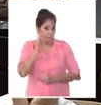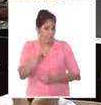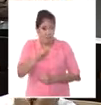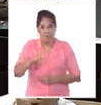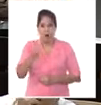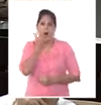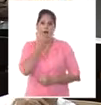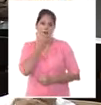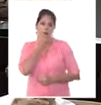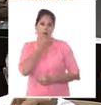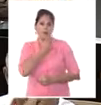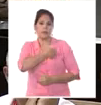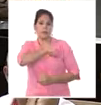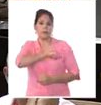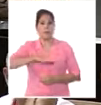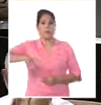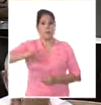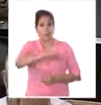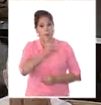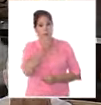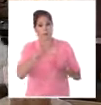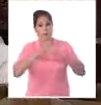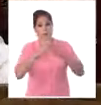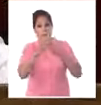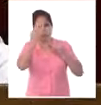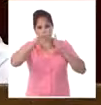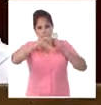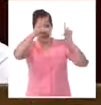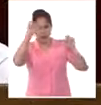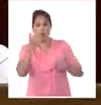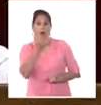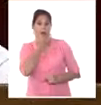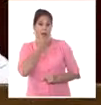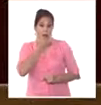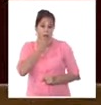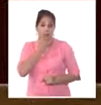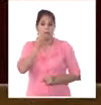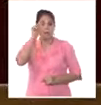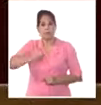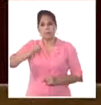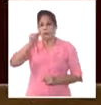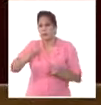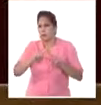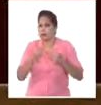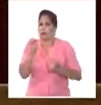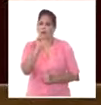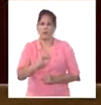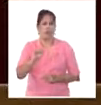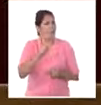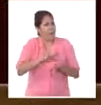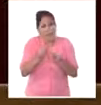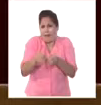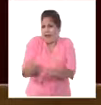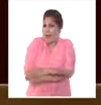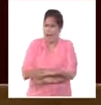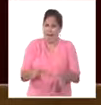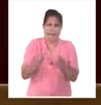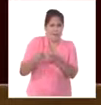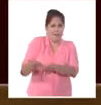daña de tal modo a la sociedad y a la familia cubana que no faltan los que dicen que renunciemos al socialismo.